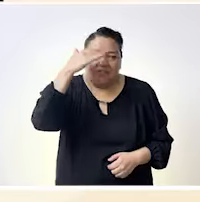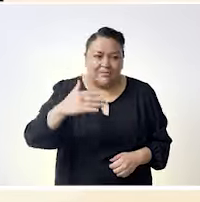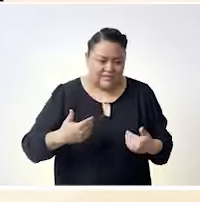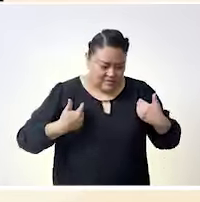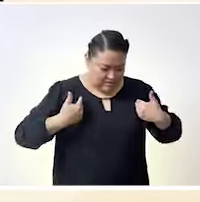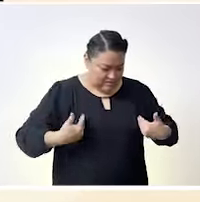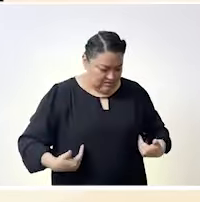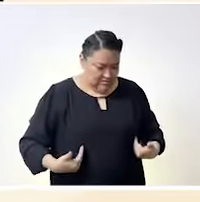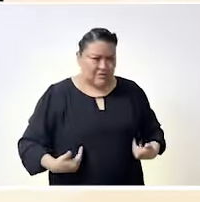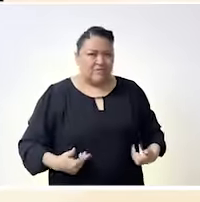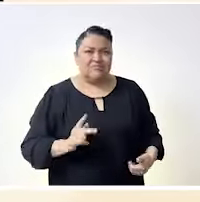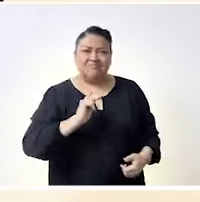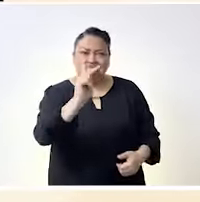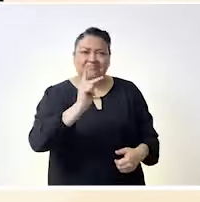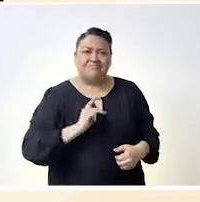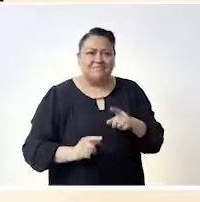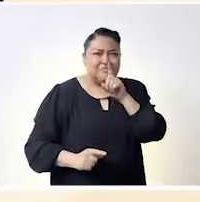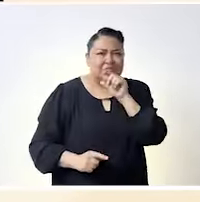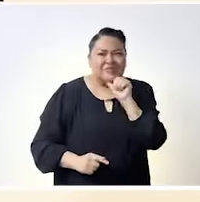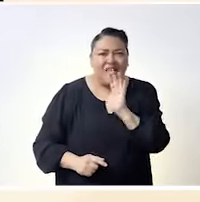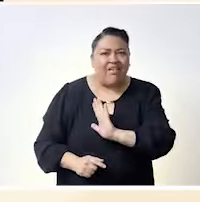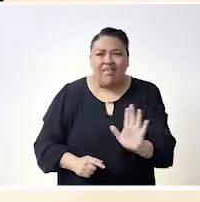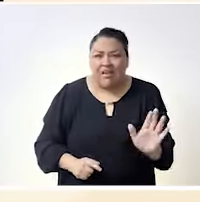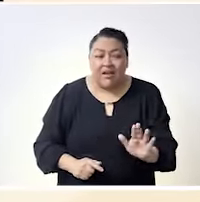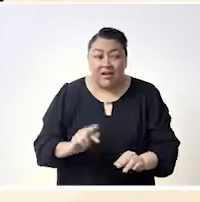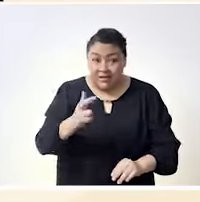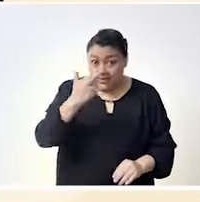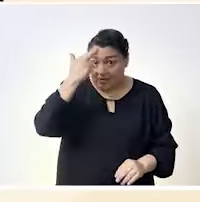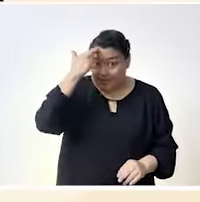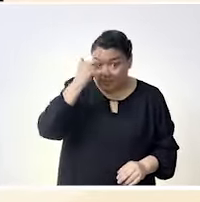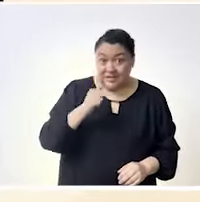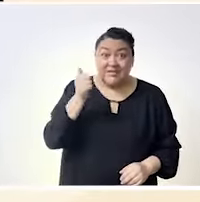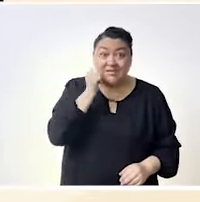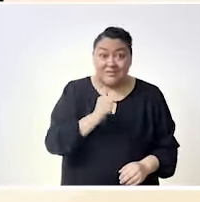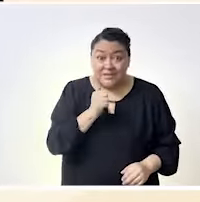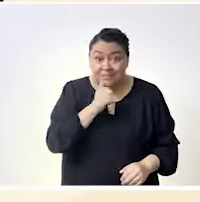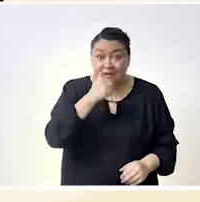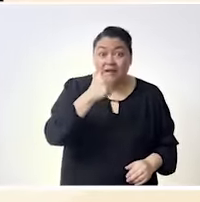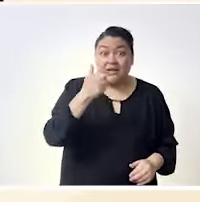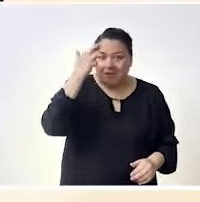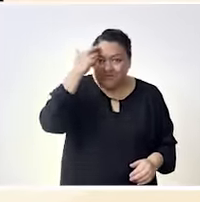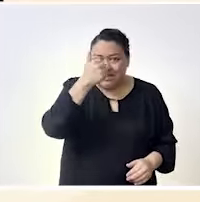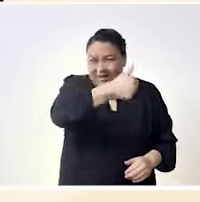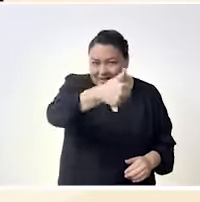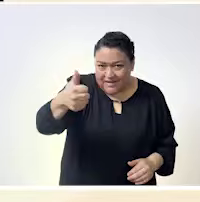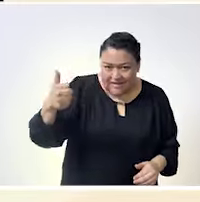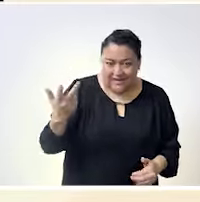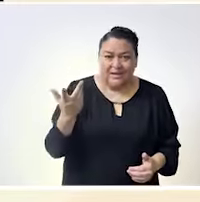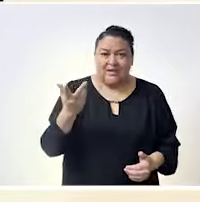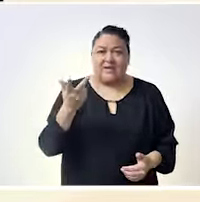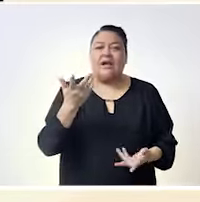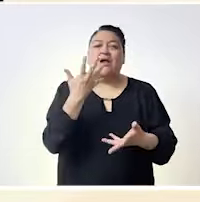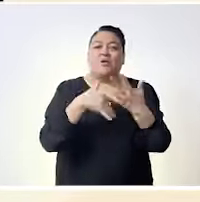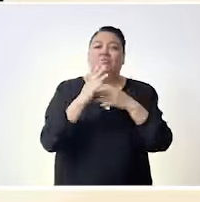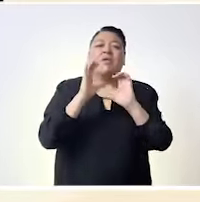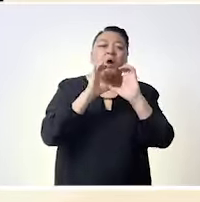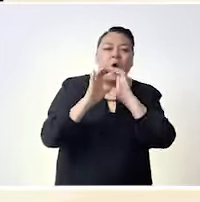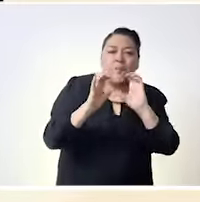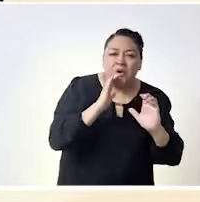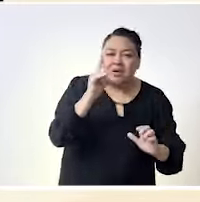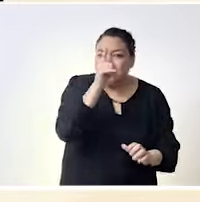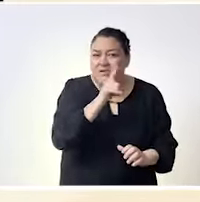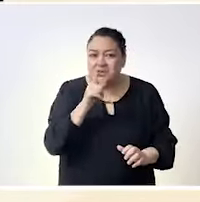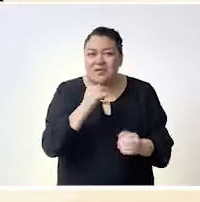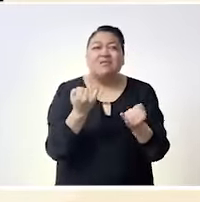y por qué yo no me siento representada ahí porque tan solo la forma en verme es válida la forma del lenguaje